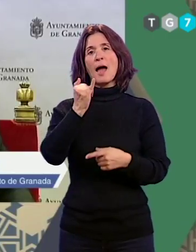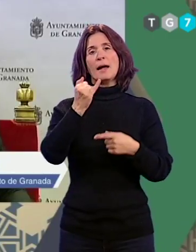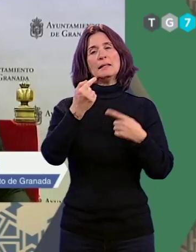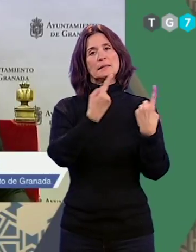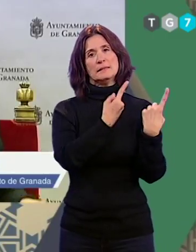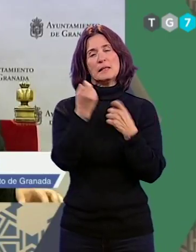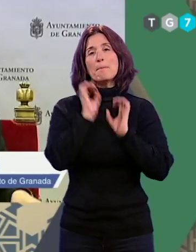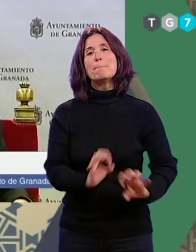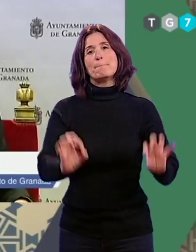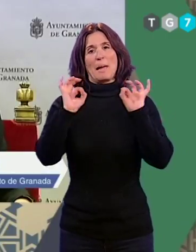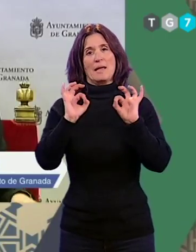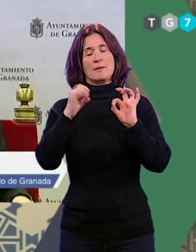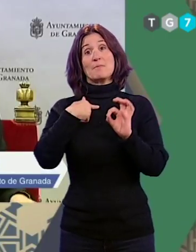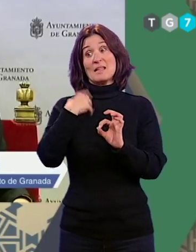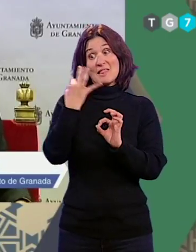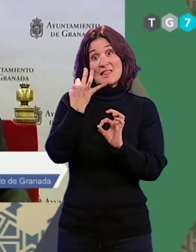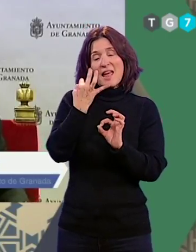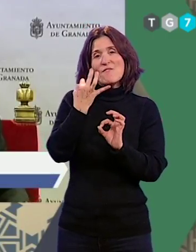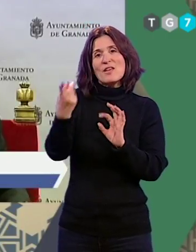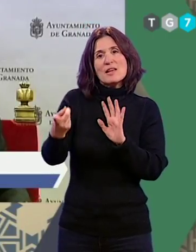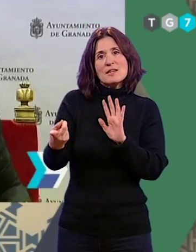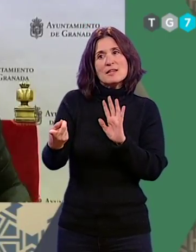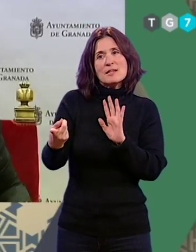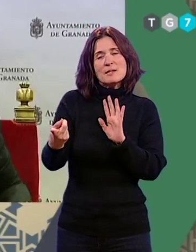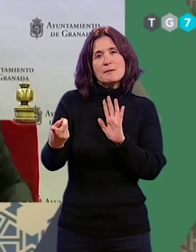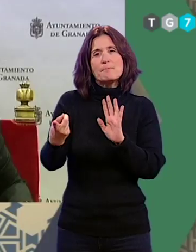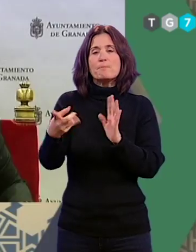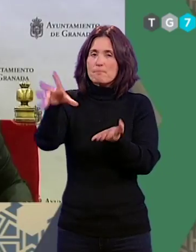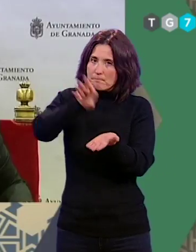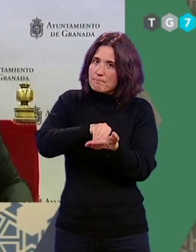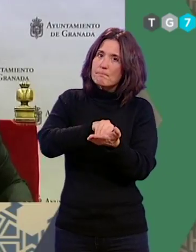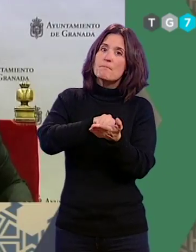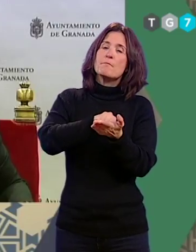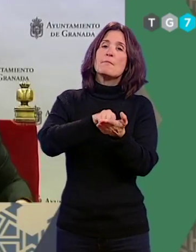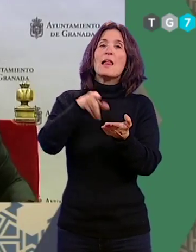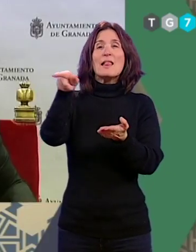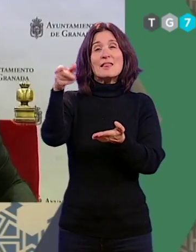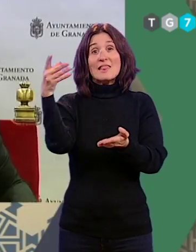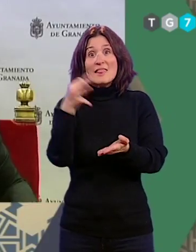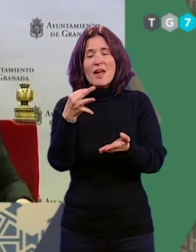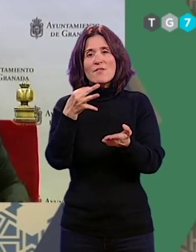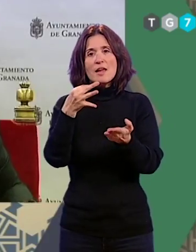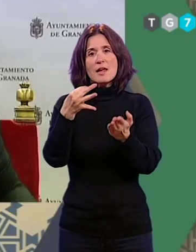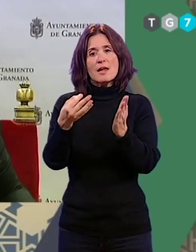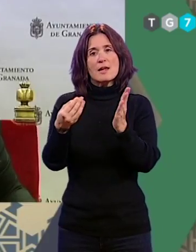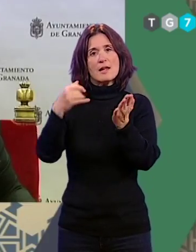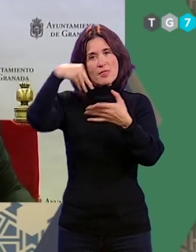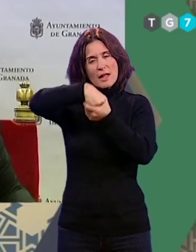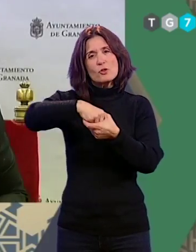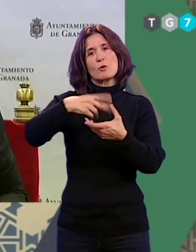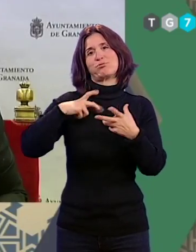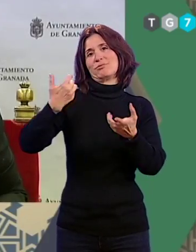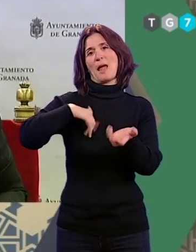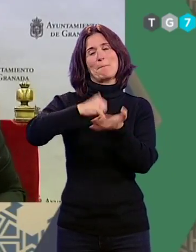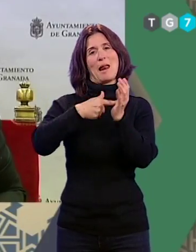necesidades específicas que entendemos deben de estar recogidas y deben de reflejarse en este Plan de Igualdad.